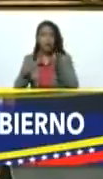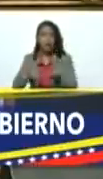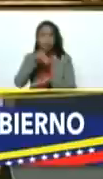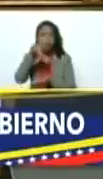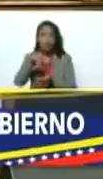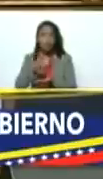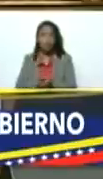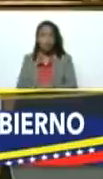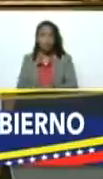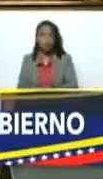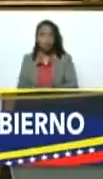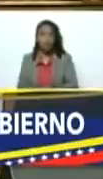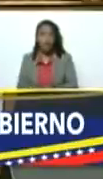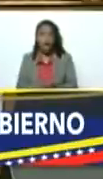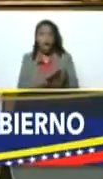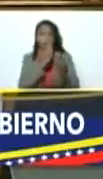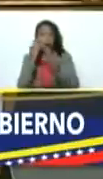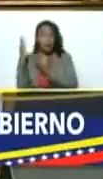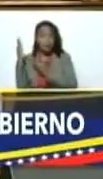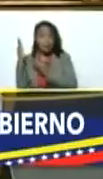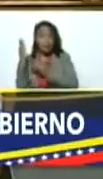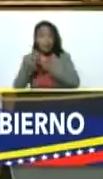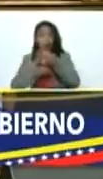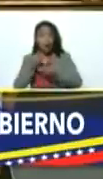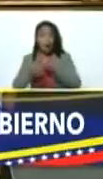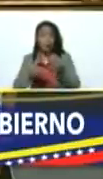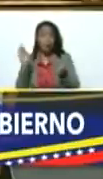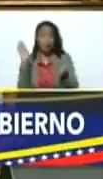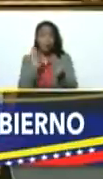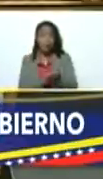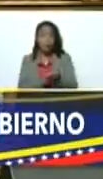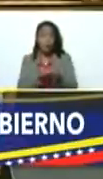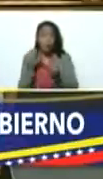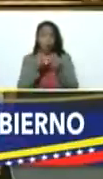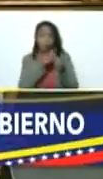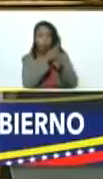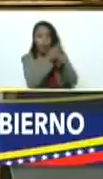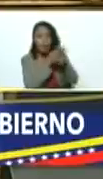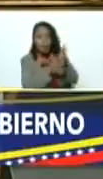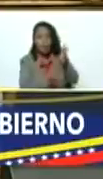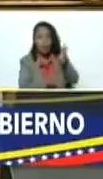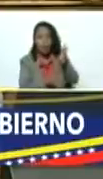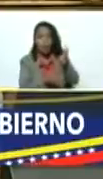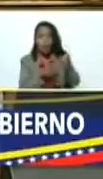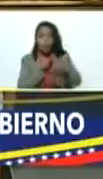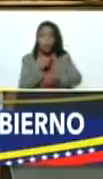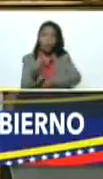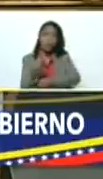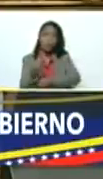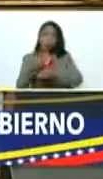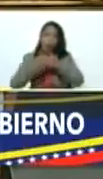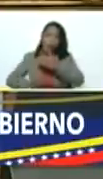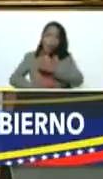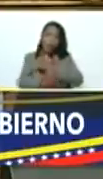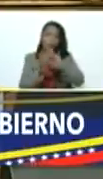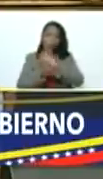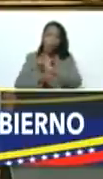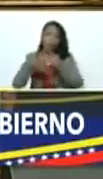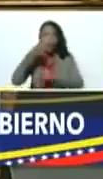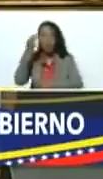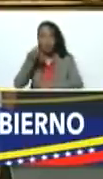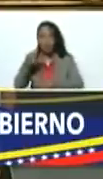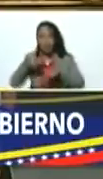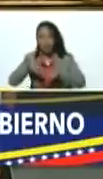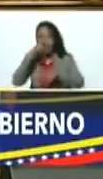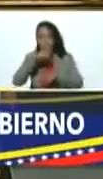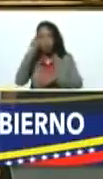así sería lo que se ha establecido como esquema de inversión para avanzar de verdad en este